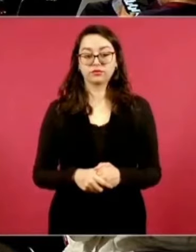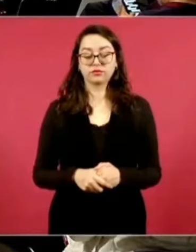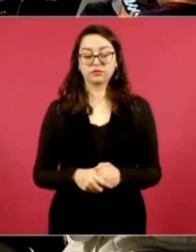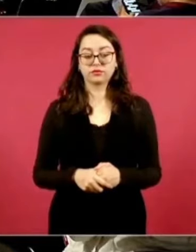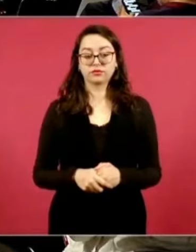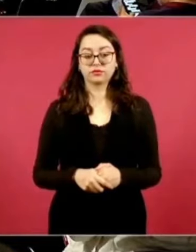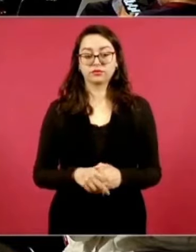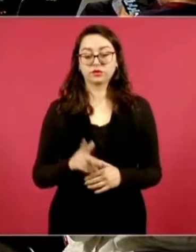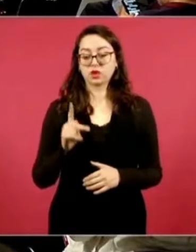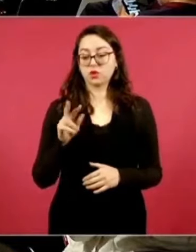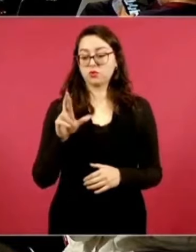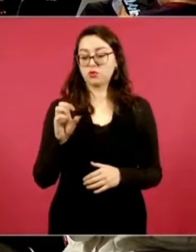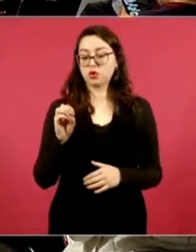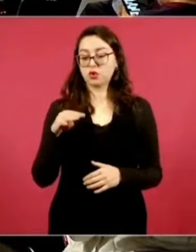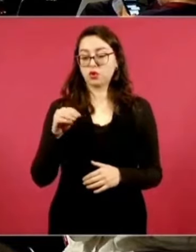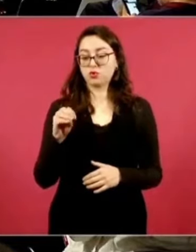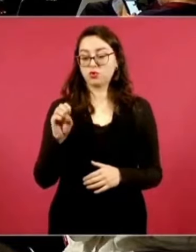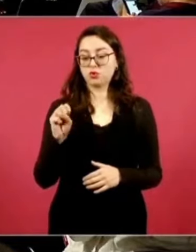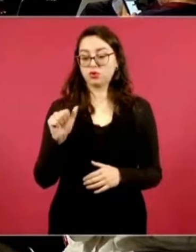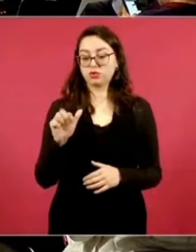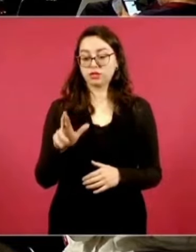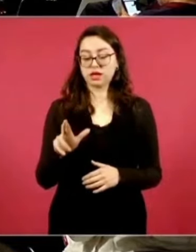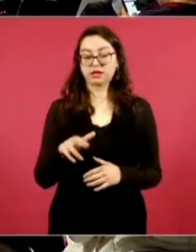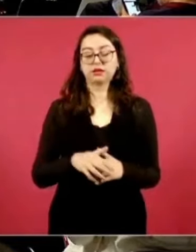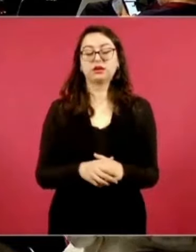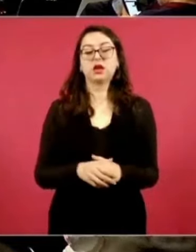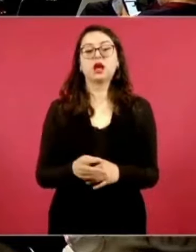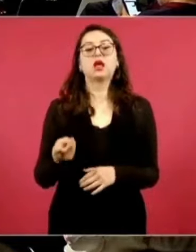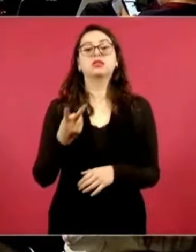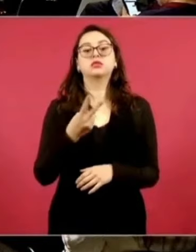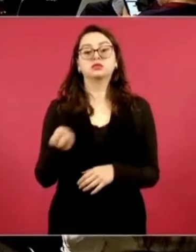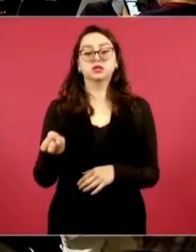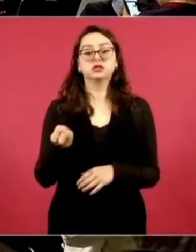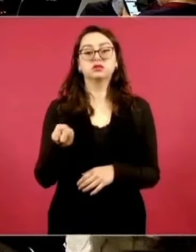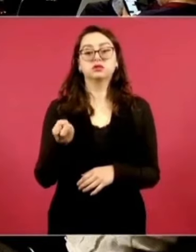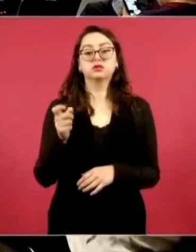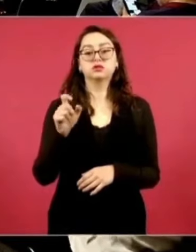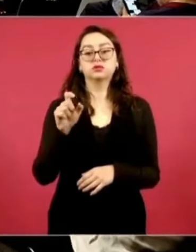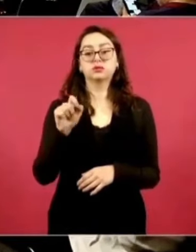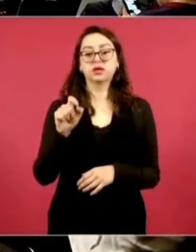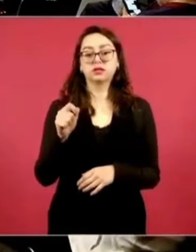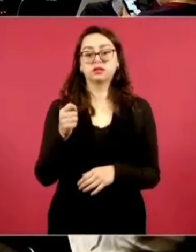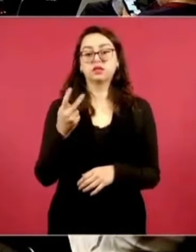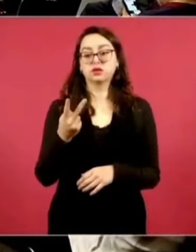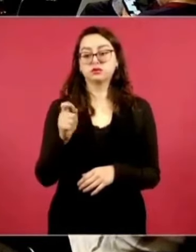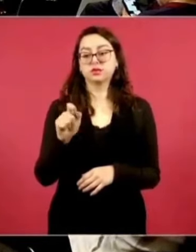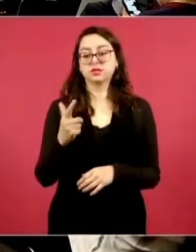Promosat, doscientos veintidós, veintisiete millones.